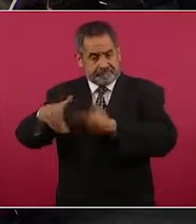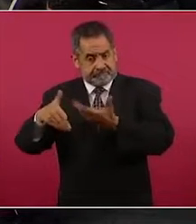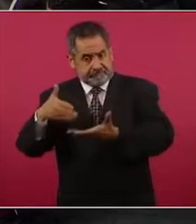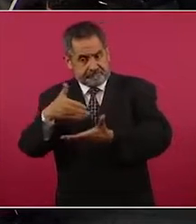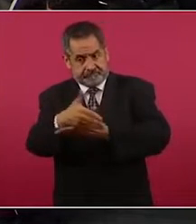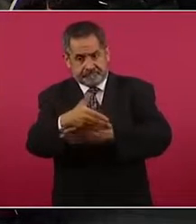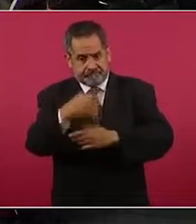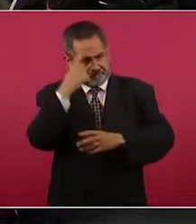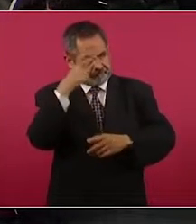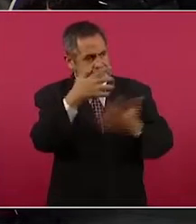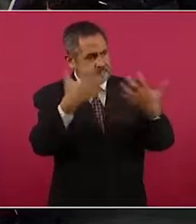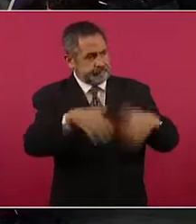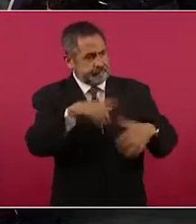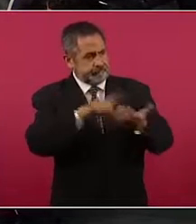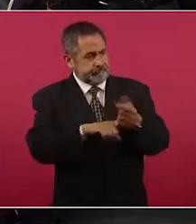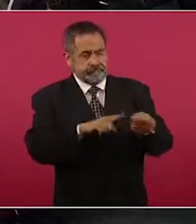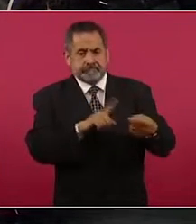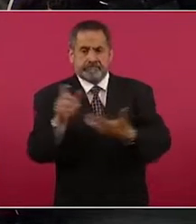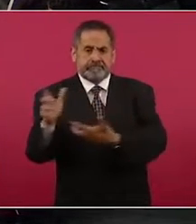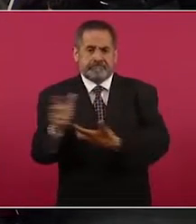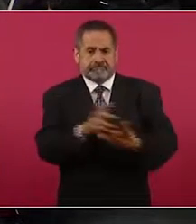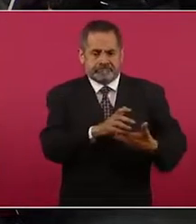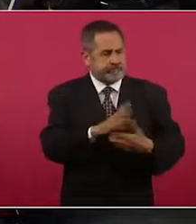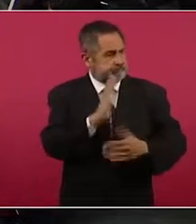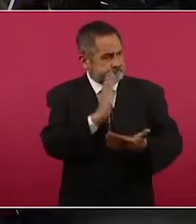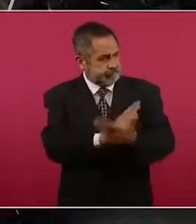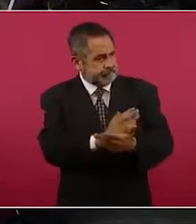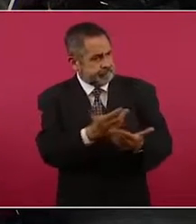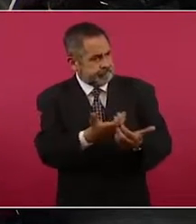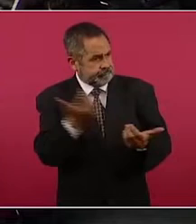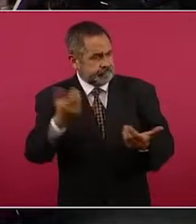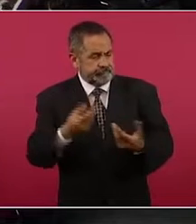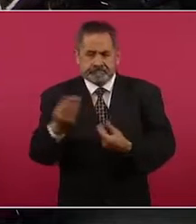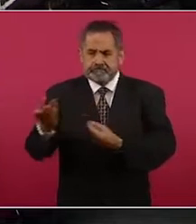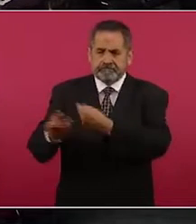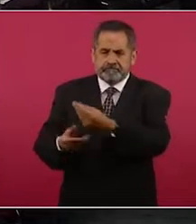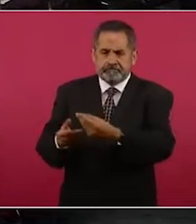acaparando el agua o existe algún plan frente a esta gran escasez?